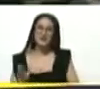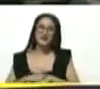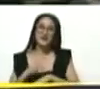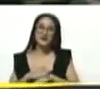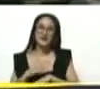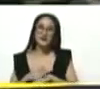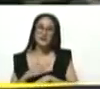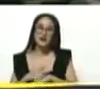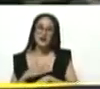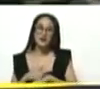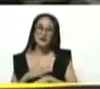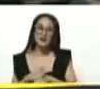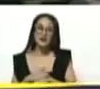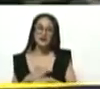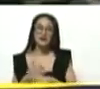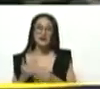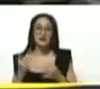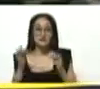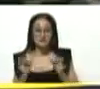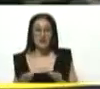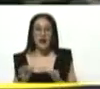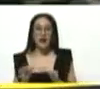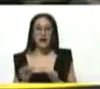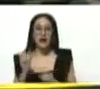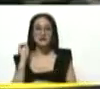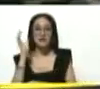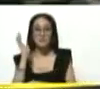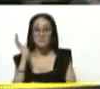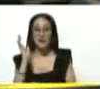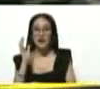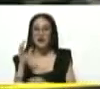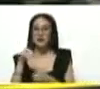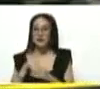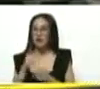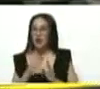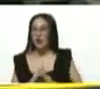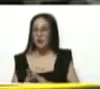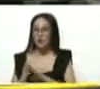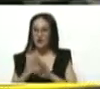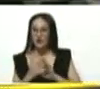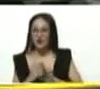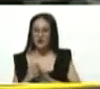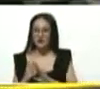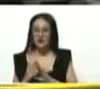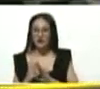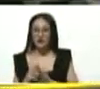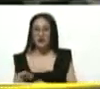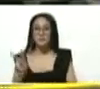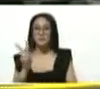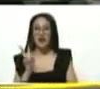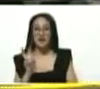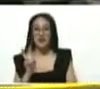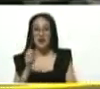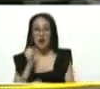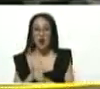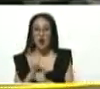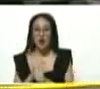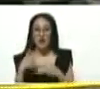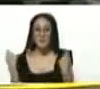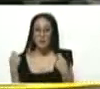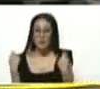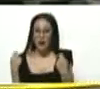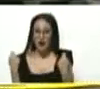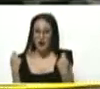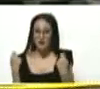se constituye la asamblea preparatoria en la comunidad, el viernes se hace la jornada de propaganda